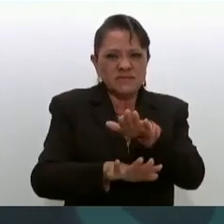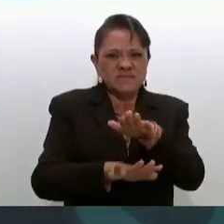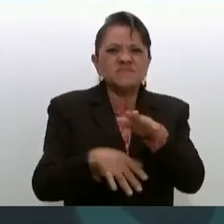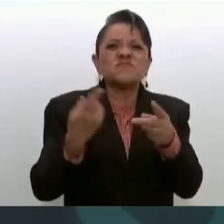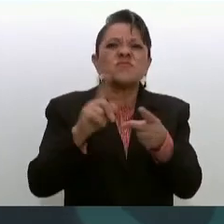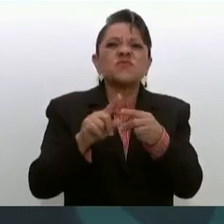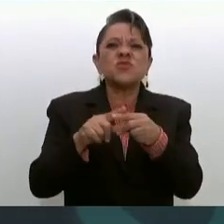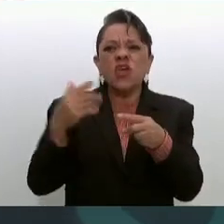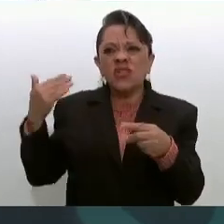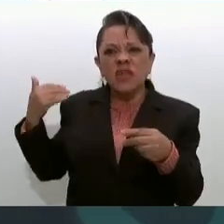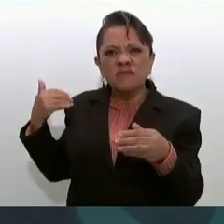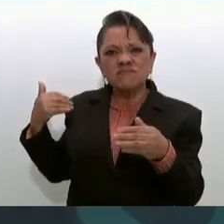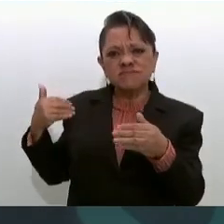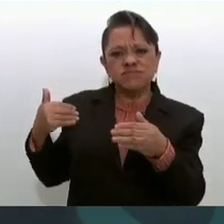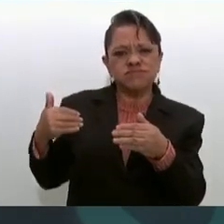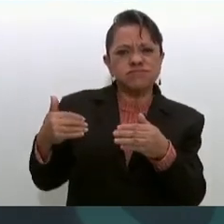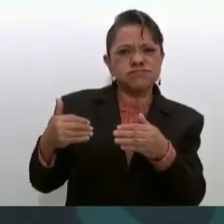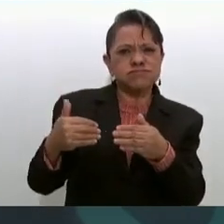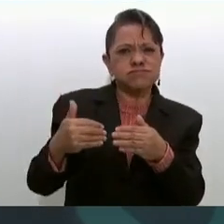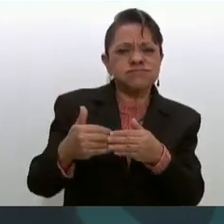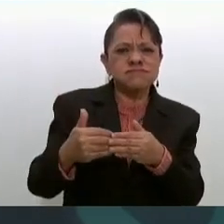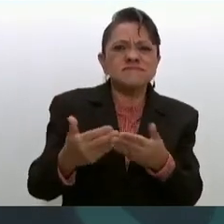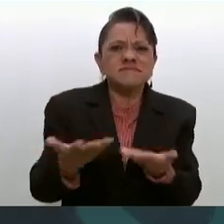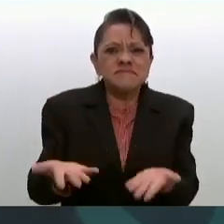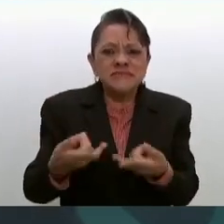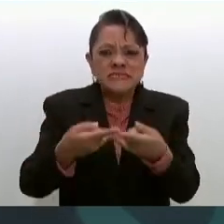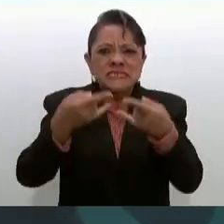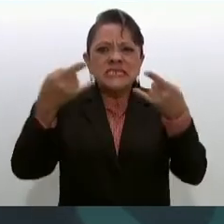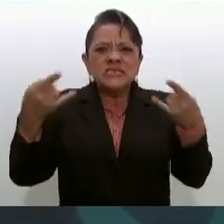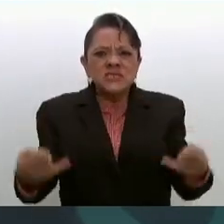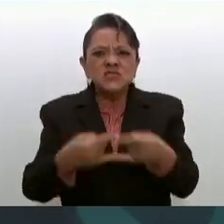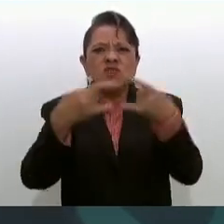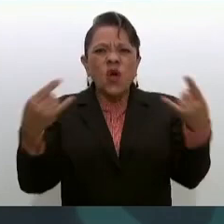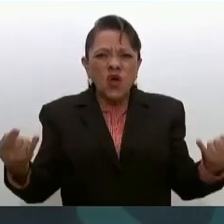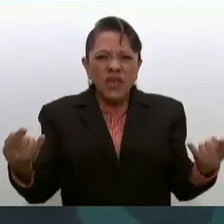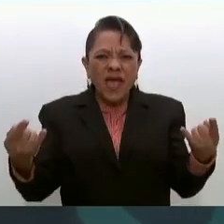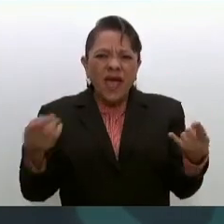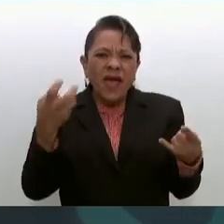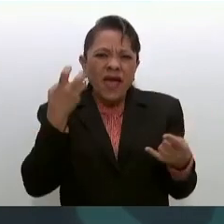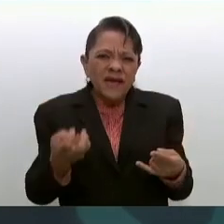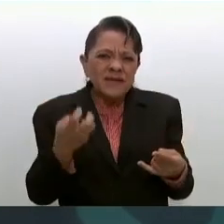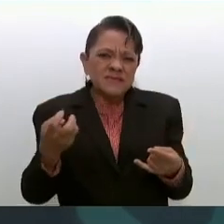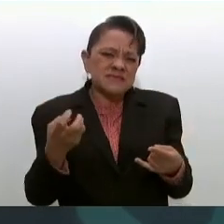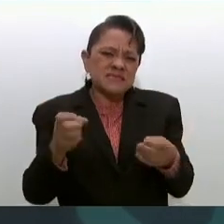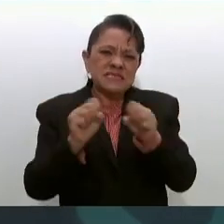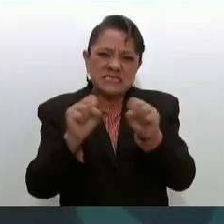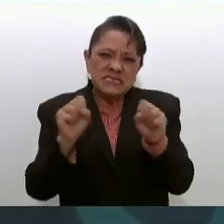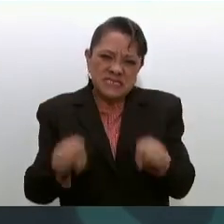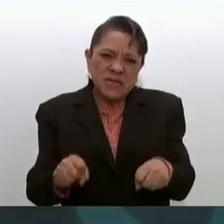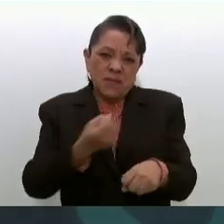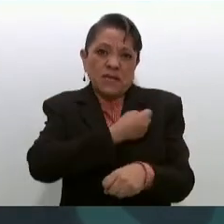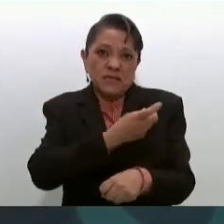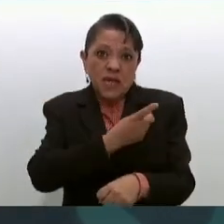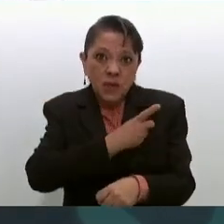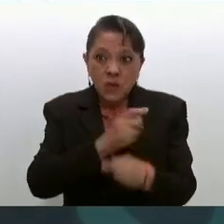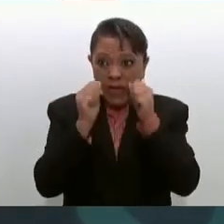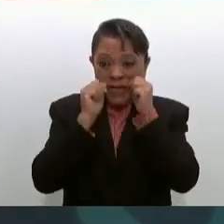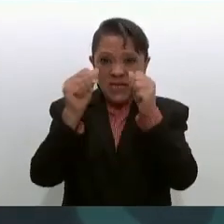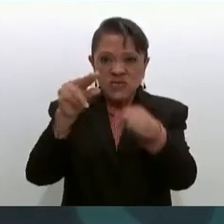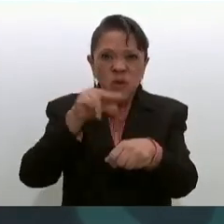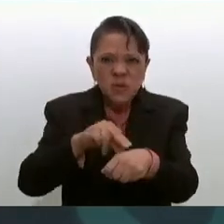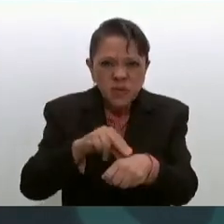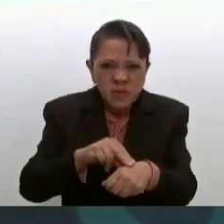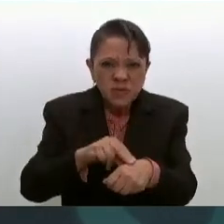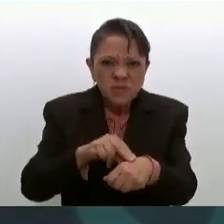y de dónde veníamos históricamente en el sistema de salud, en particular en la atención médica en México. ¿Cómo